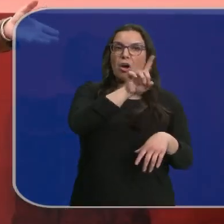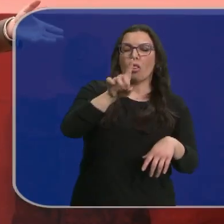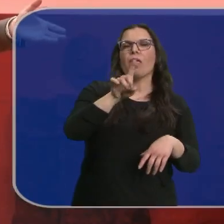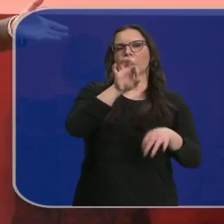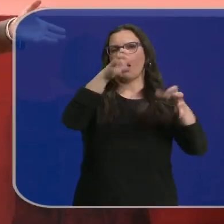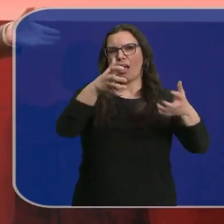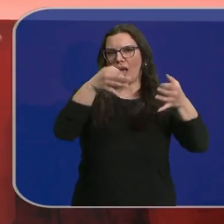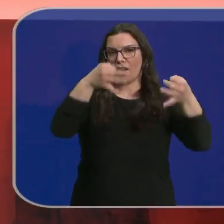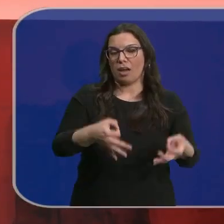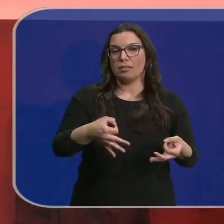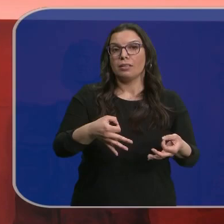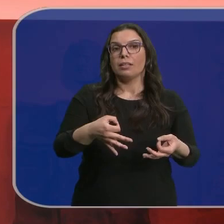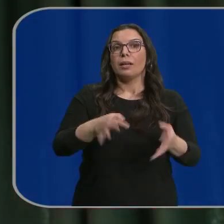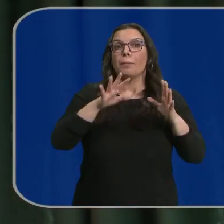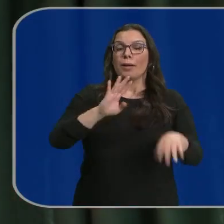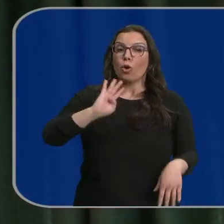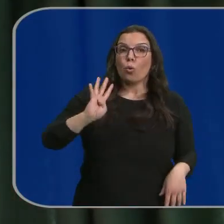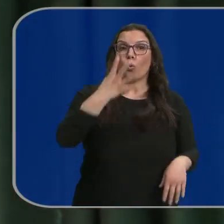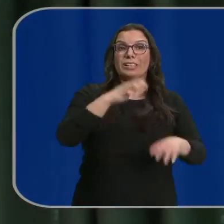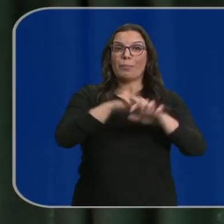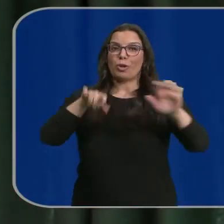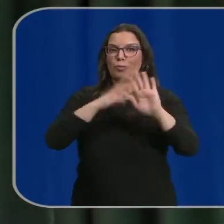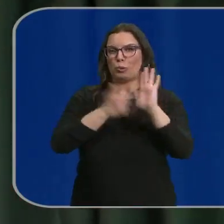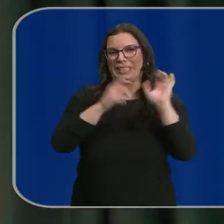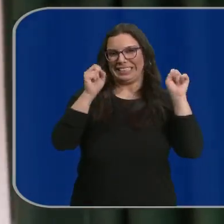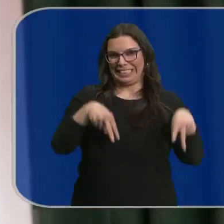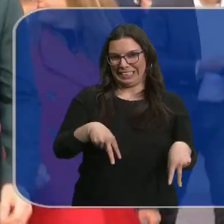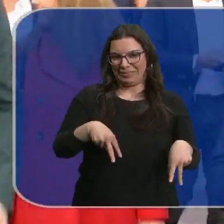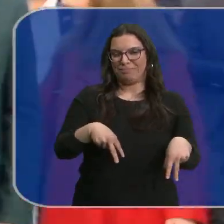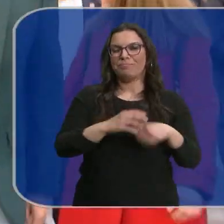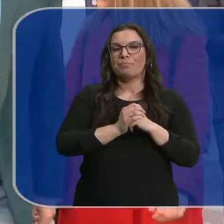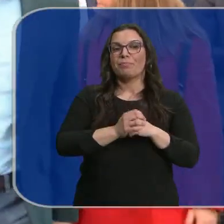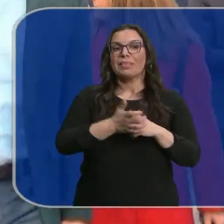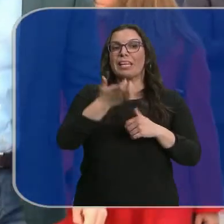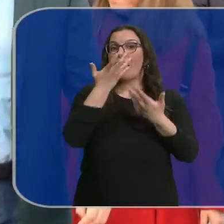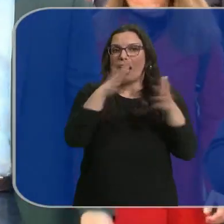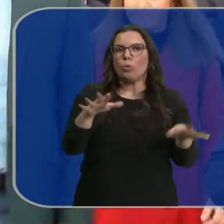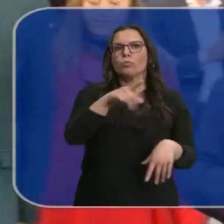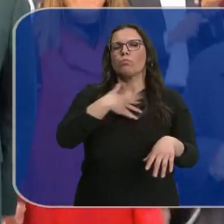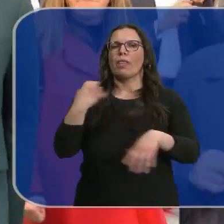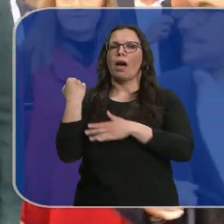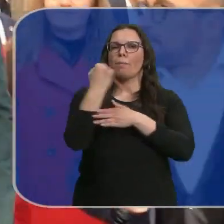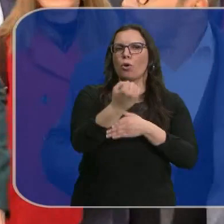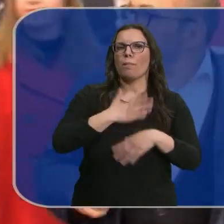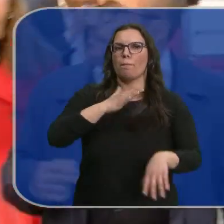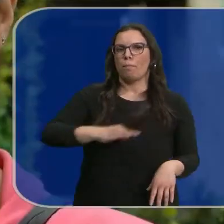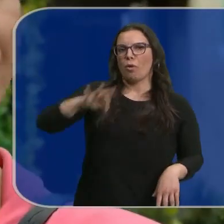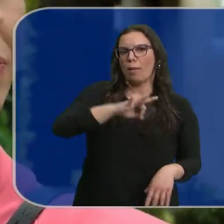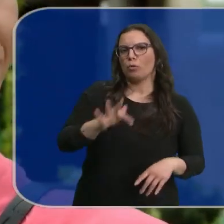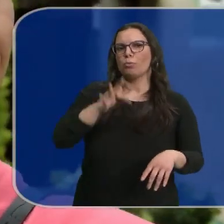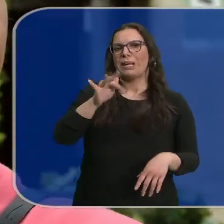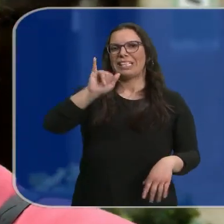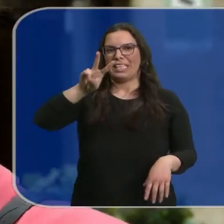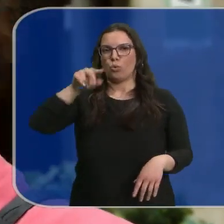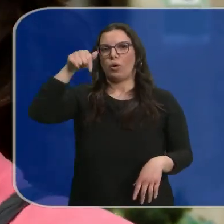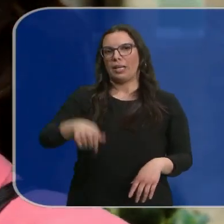asegurada su victoria, pero no lograría su cuarta mayoría absoluta. Si no fuese así, también podría contar con el apoyo de Podemos e Izquierda